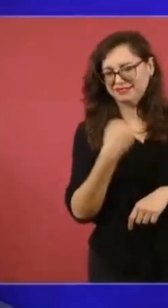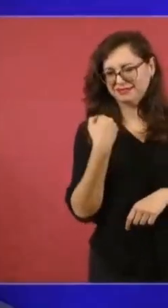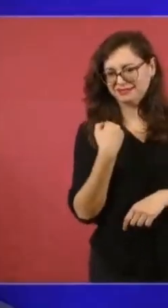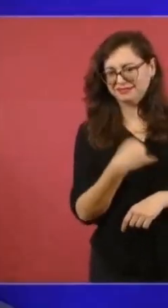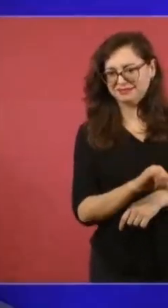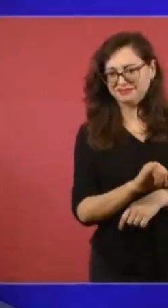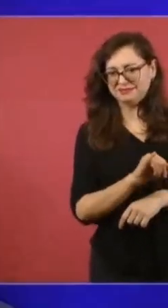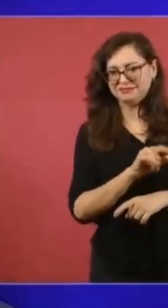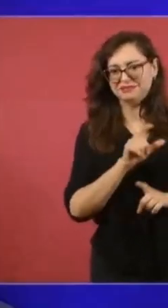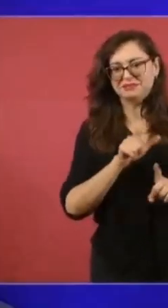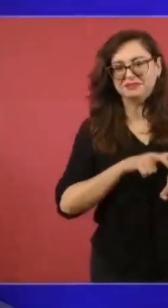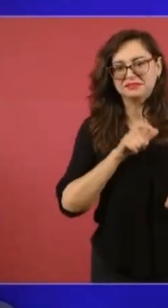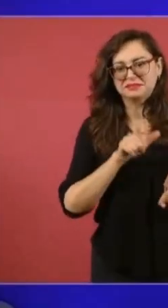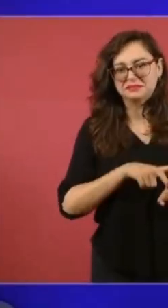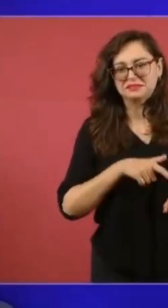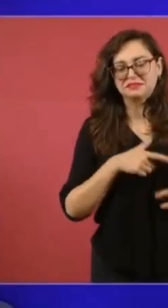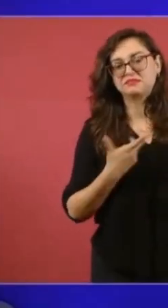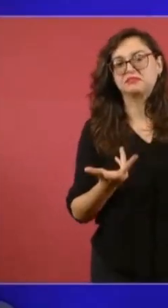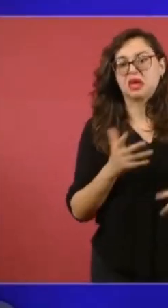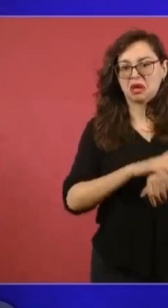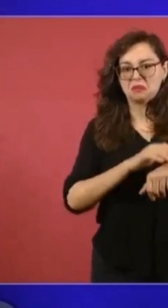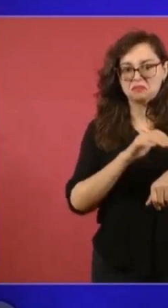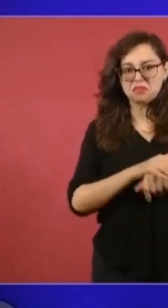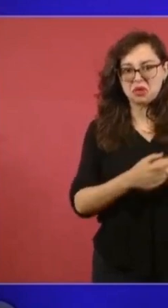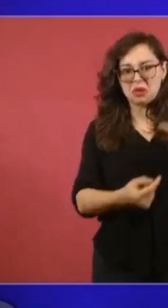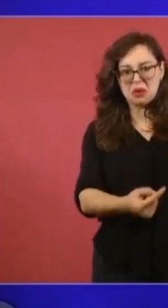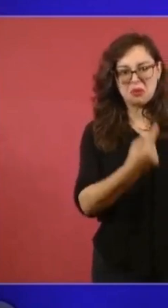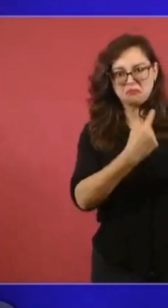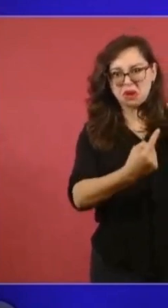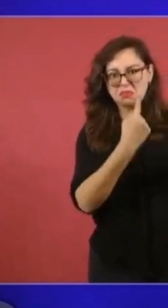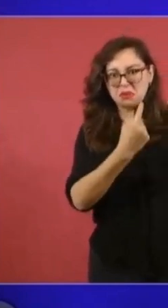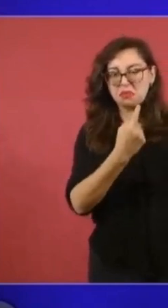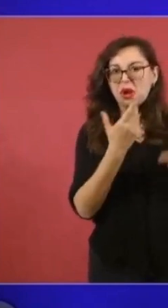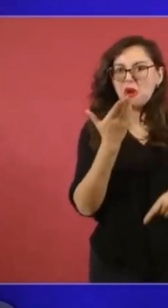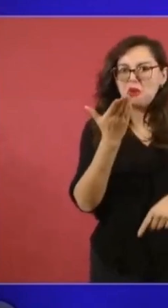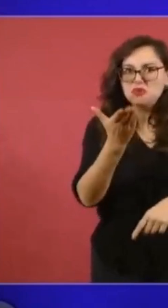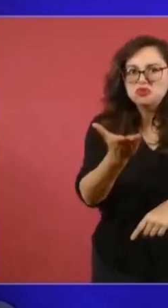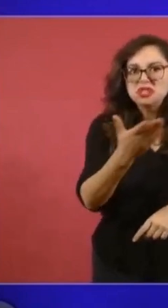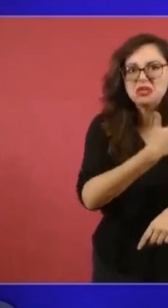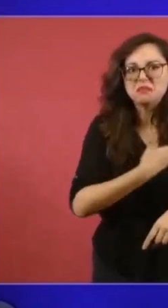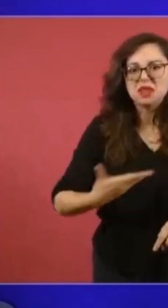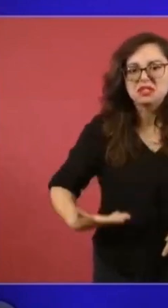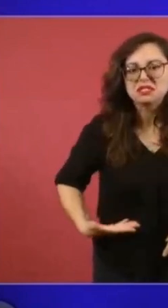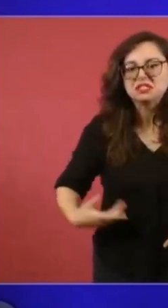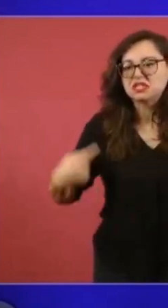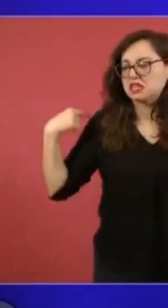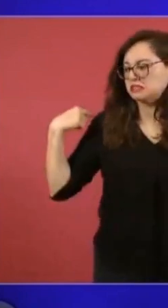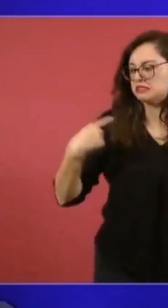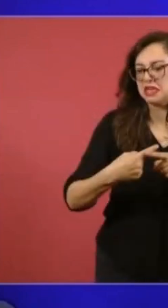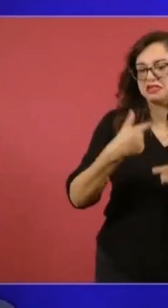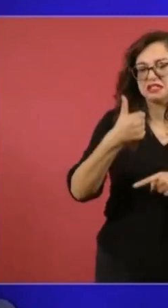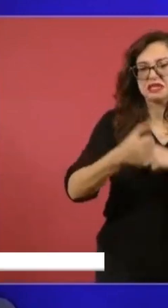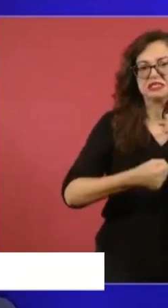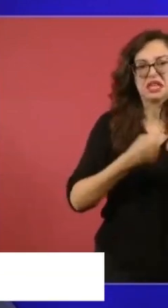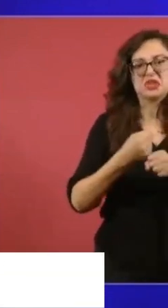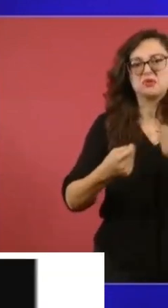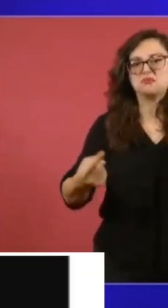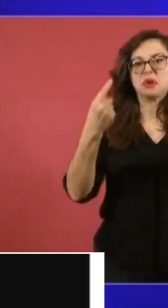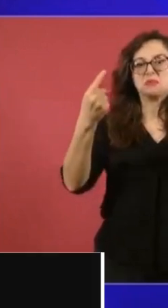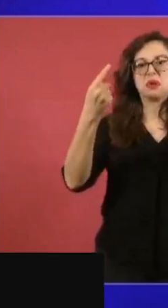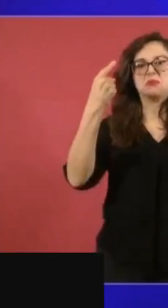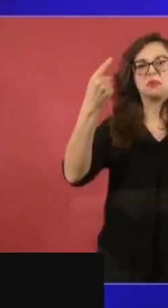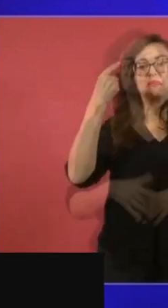porque pues a un amigo se le insulta, como me ha insultado usted, durante seis años yo nunca le he insultado a nunca,